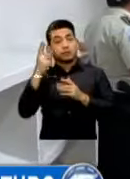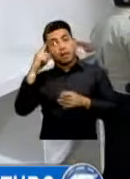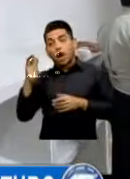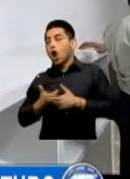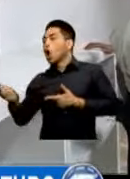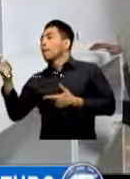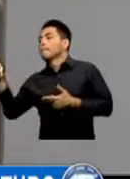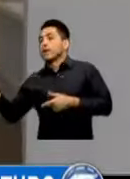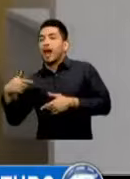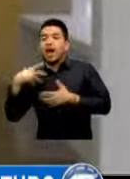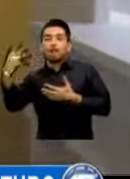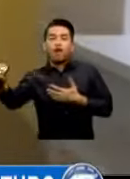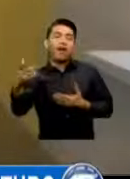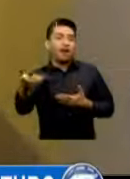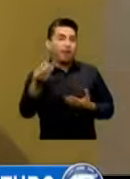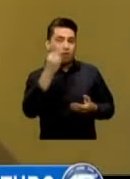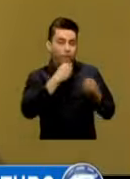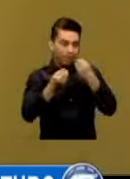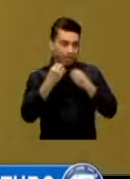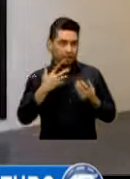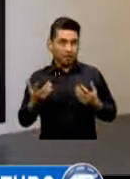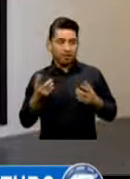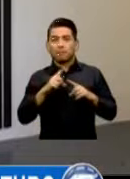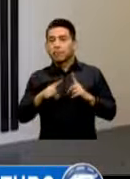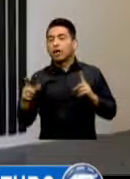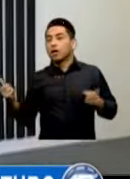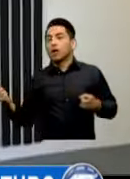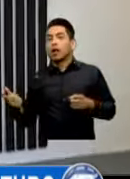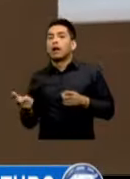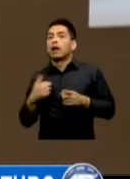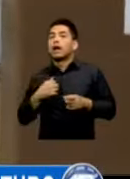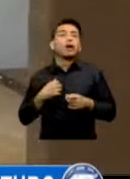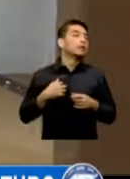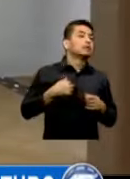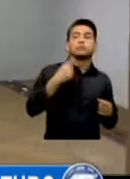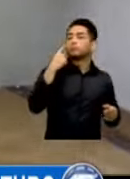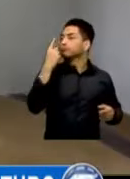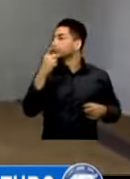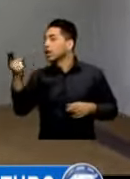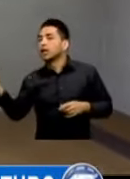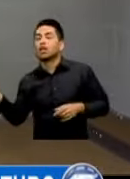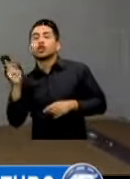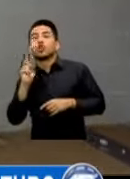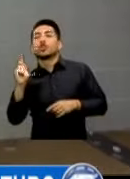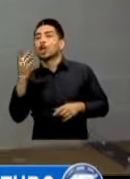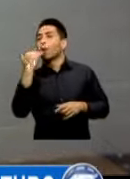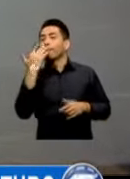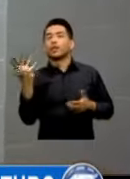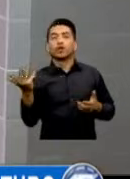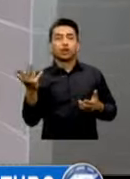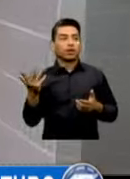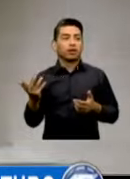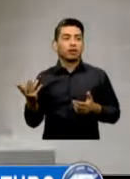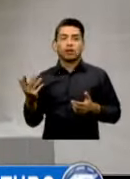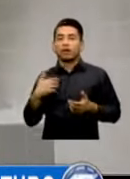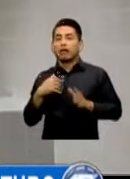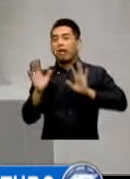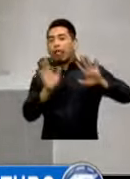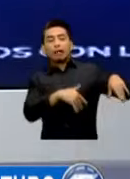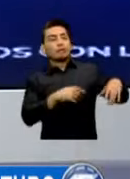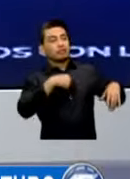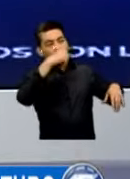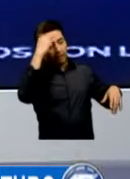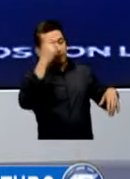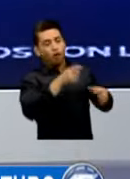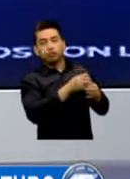Pero Además De Ellos Se Vulneran Porque Tienen Que Salir A Buscar Un Comedor Tres Veces Al Día Abandonan Su Comisaría Abandonan Su Quehacer